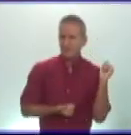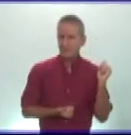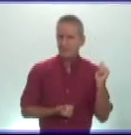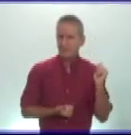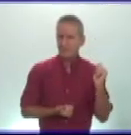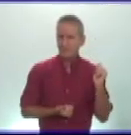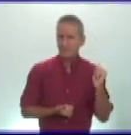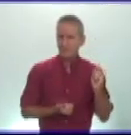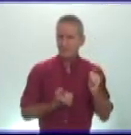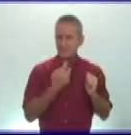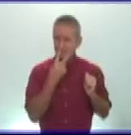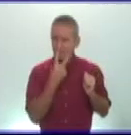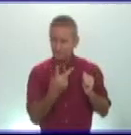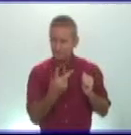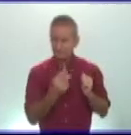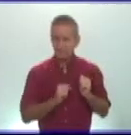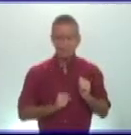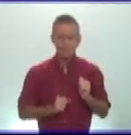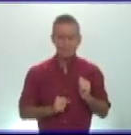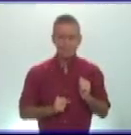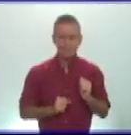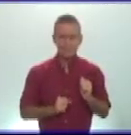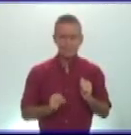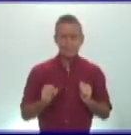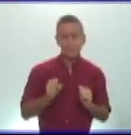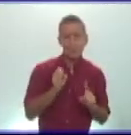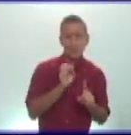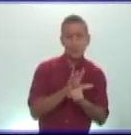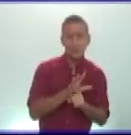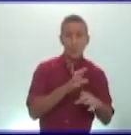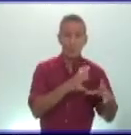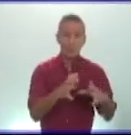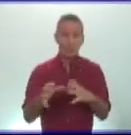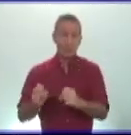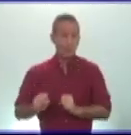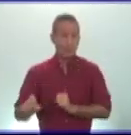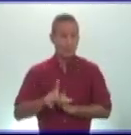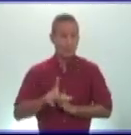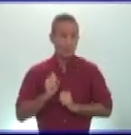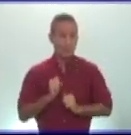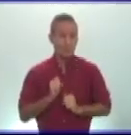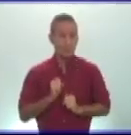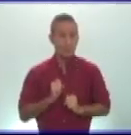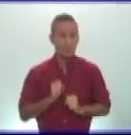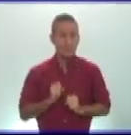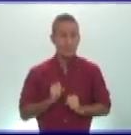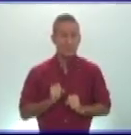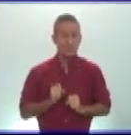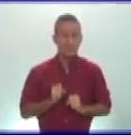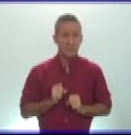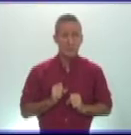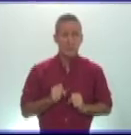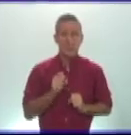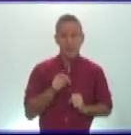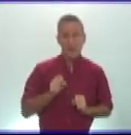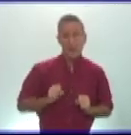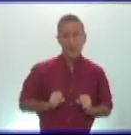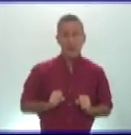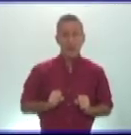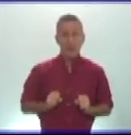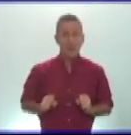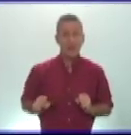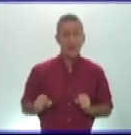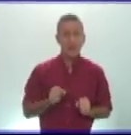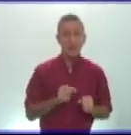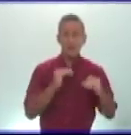características comenzando con la organización social bueno lo que respecta a la organización social debemos decir